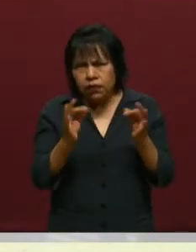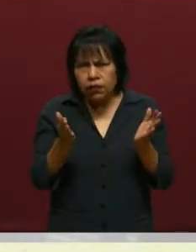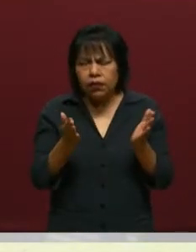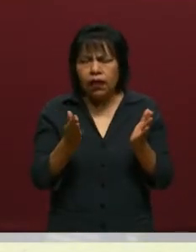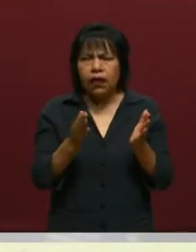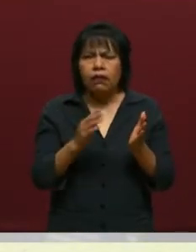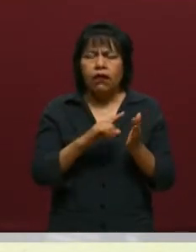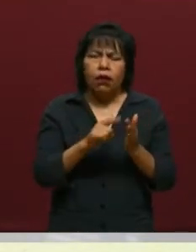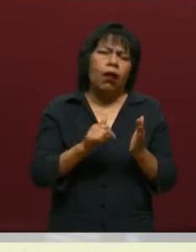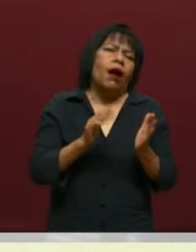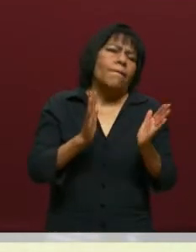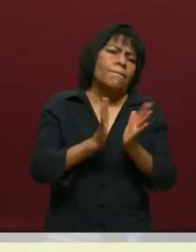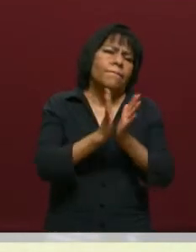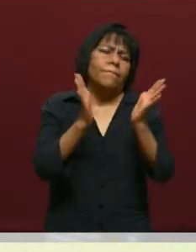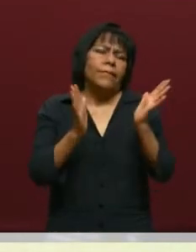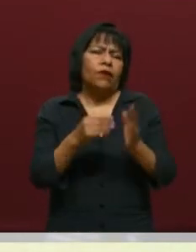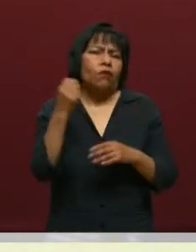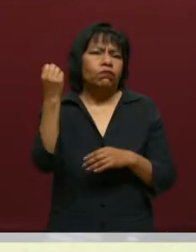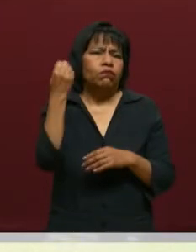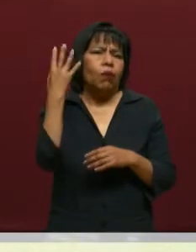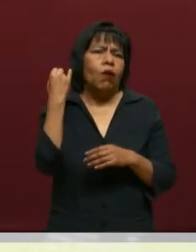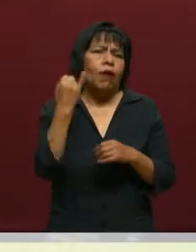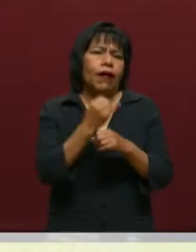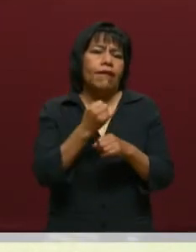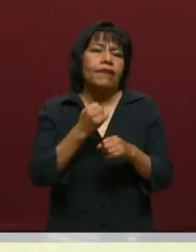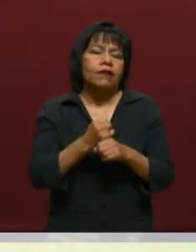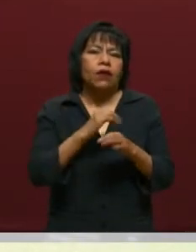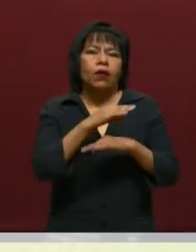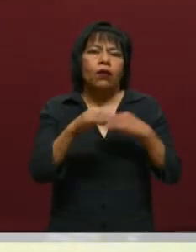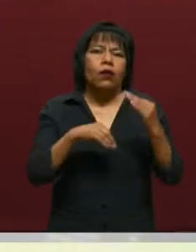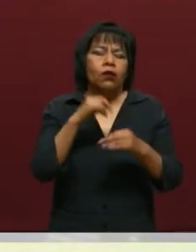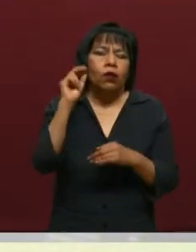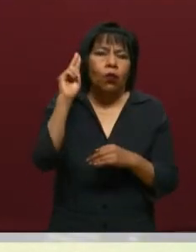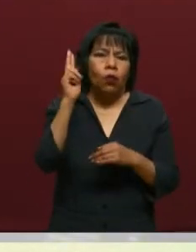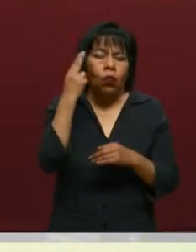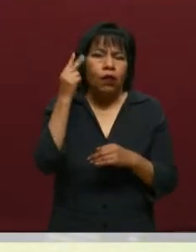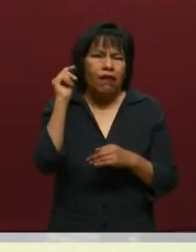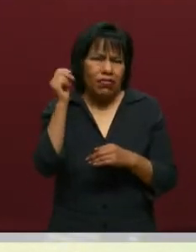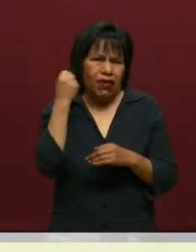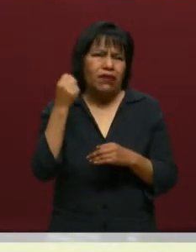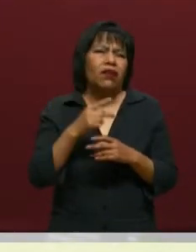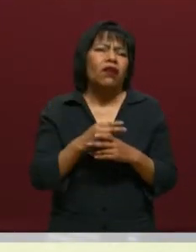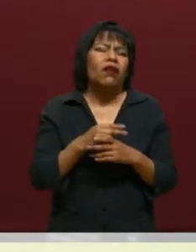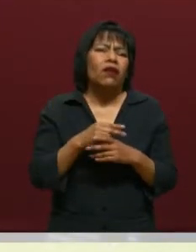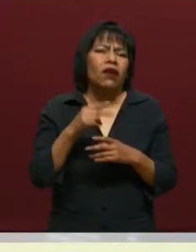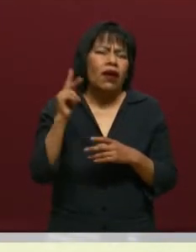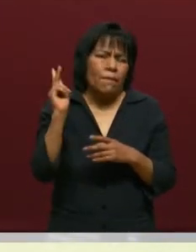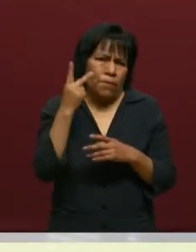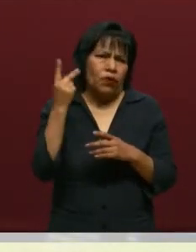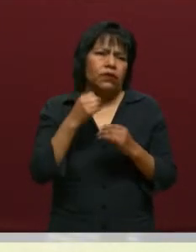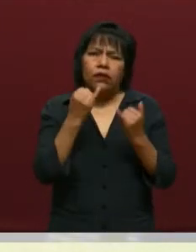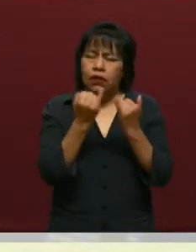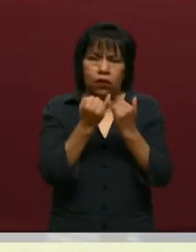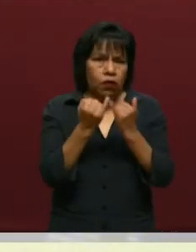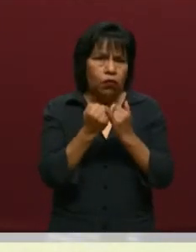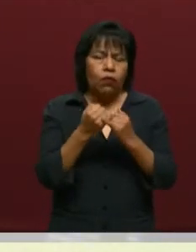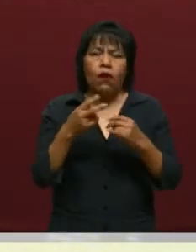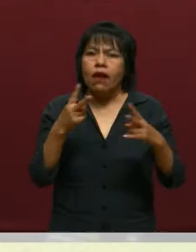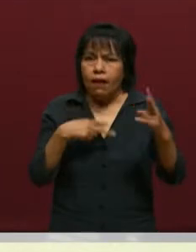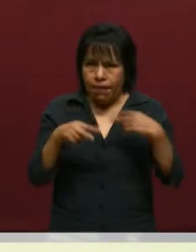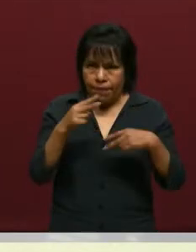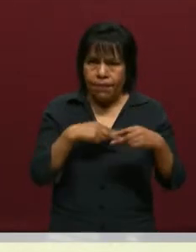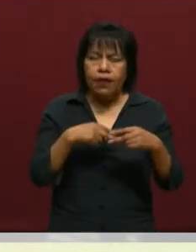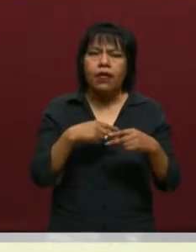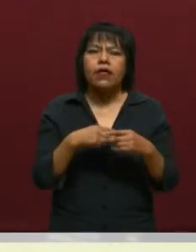estado participando en este foro de investigación de las universidades tecnológicas y politécnicas, vino al programa porque